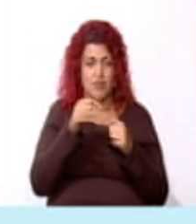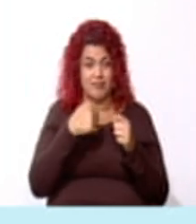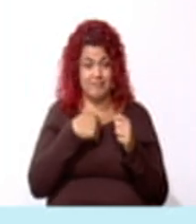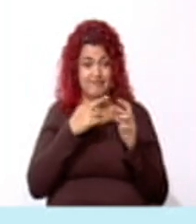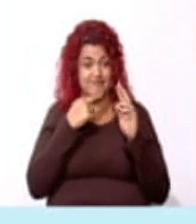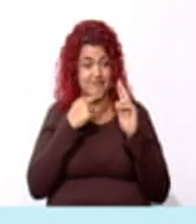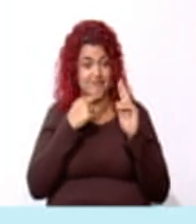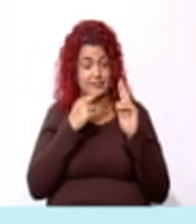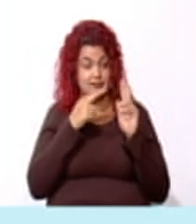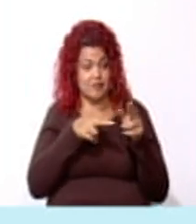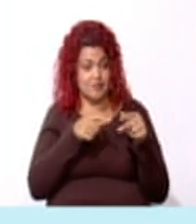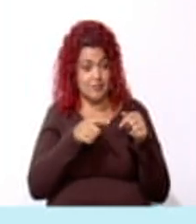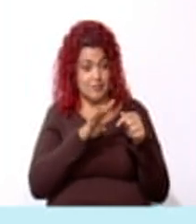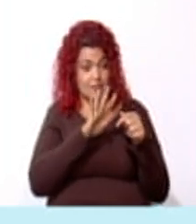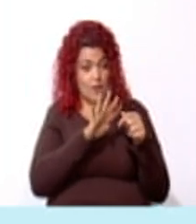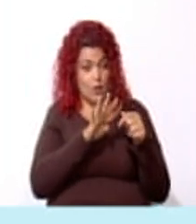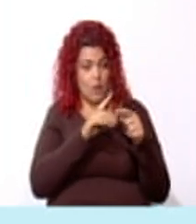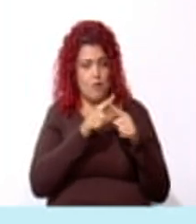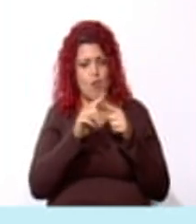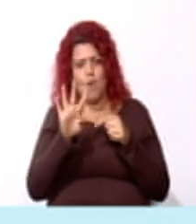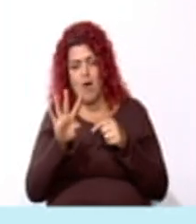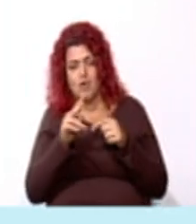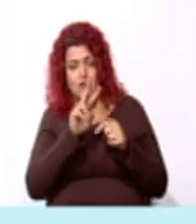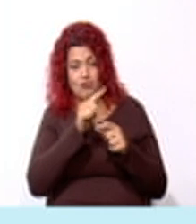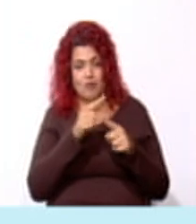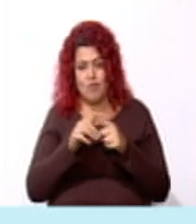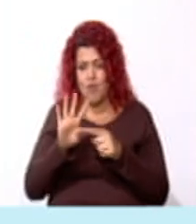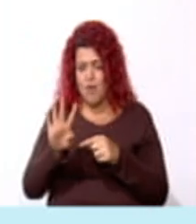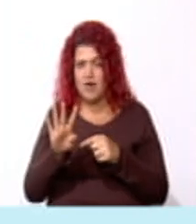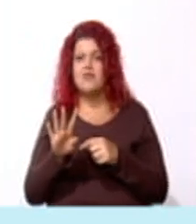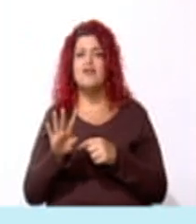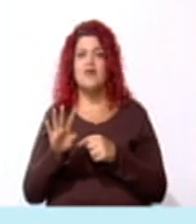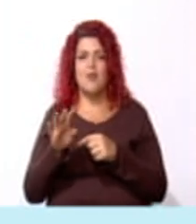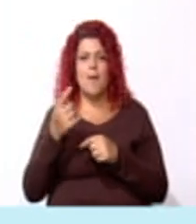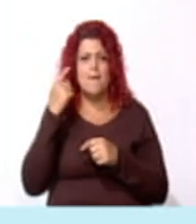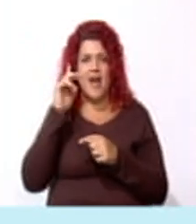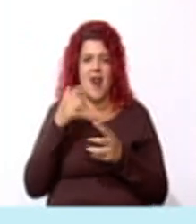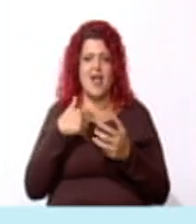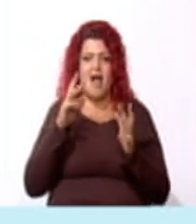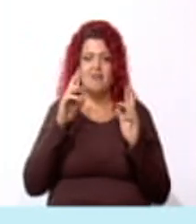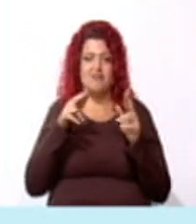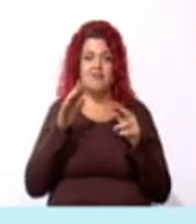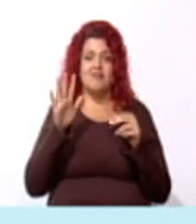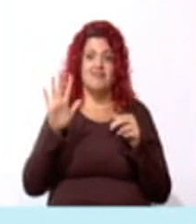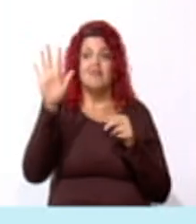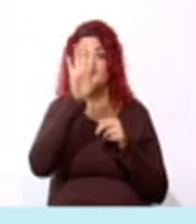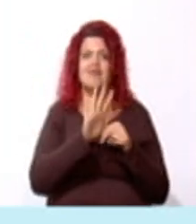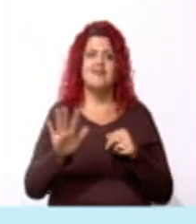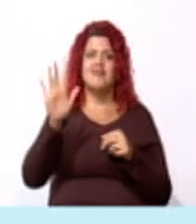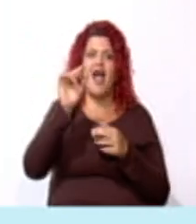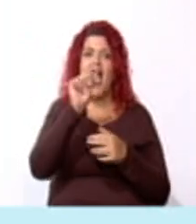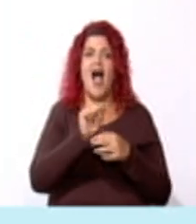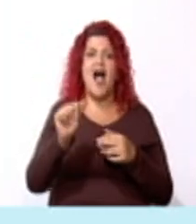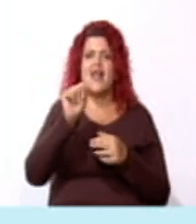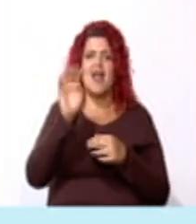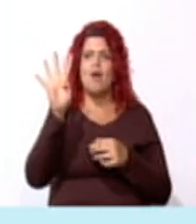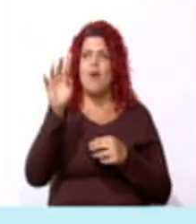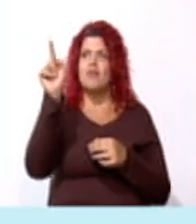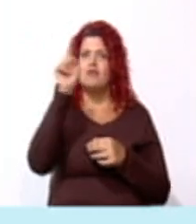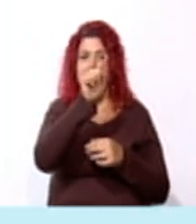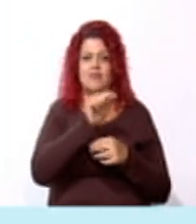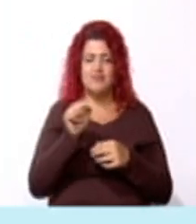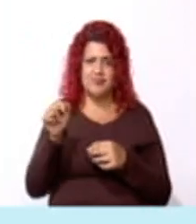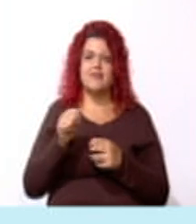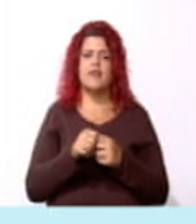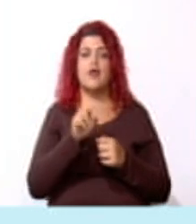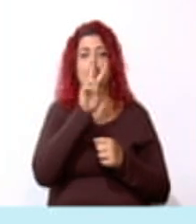obtenido por cuatro para que de esta manera podamos obtener el área de los cuatro triángulos que se observan. Entonces,